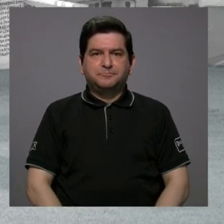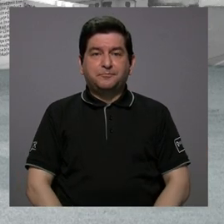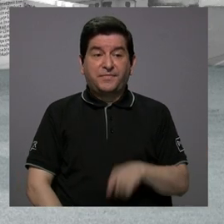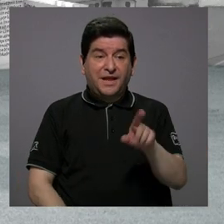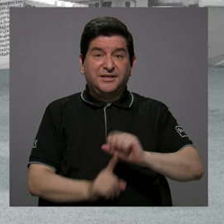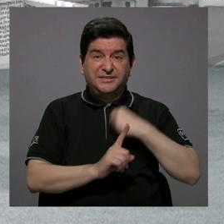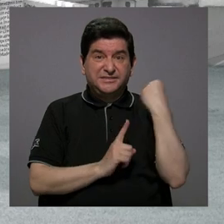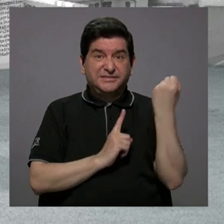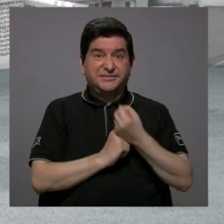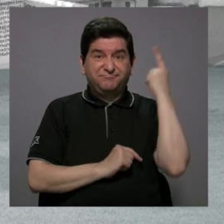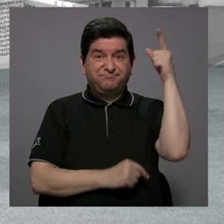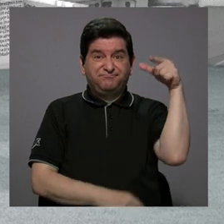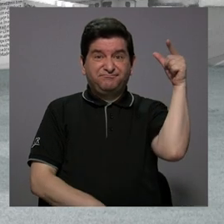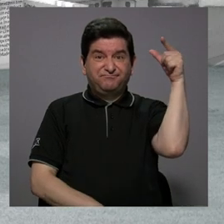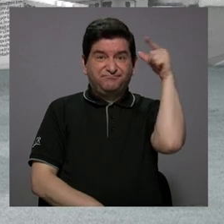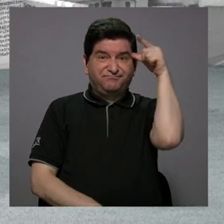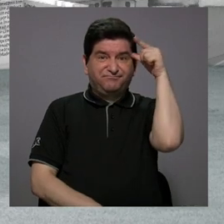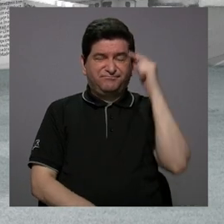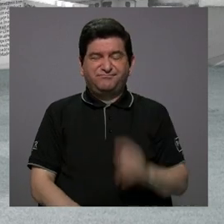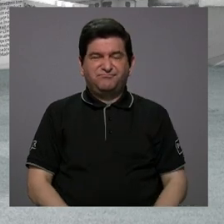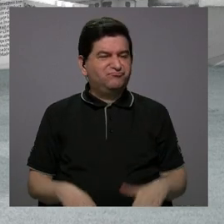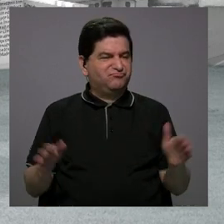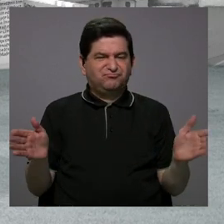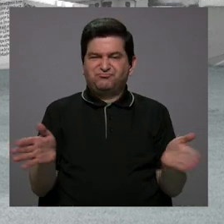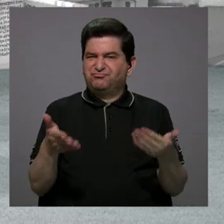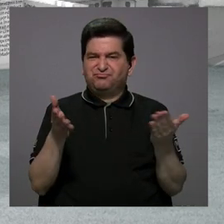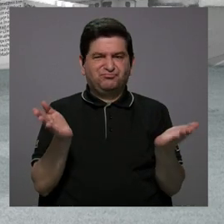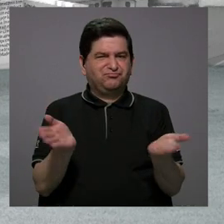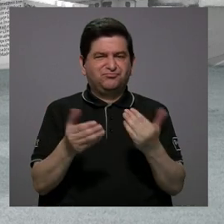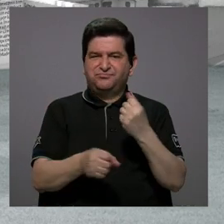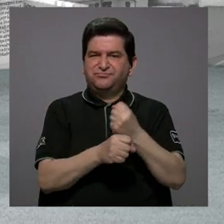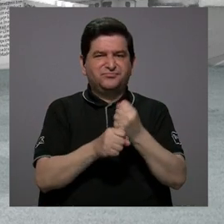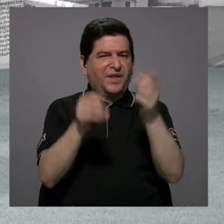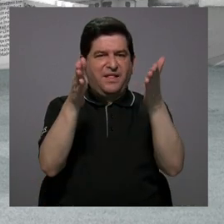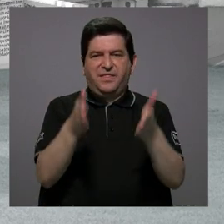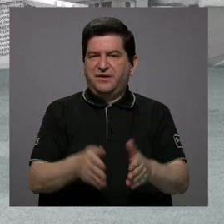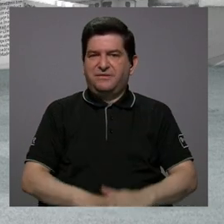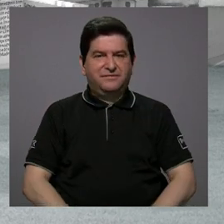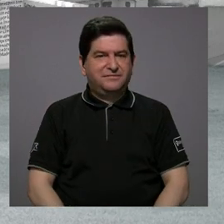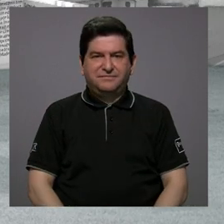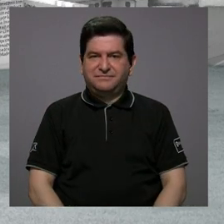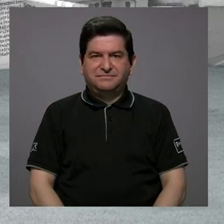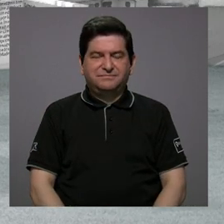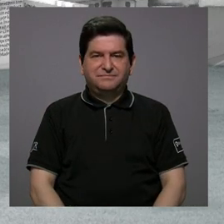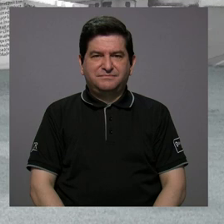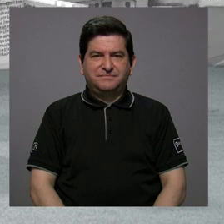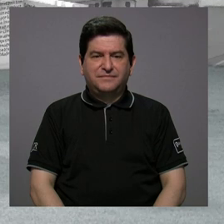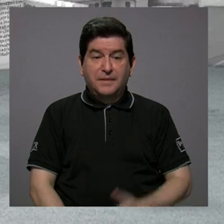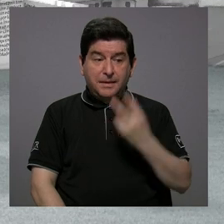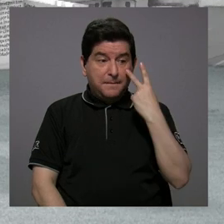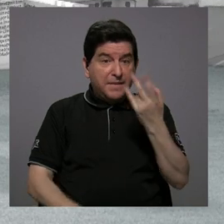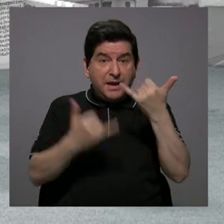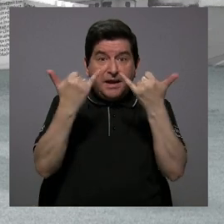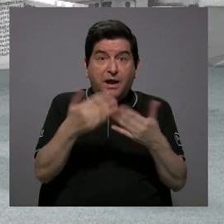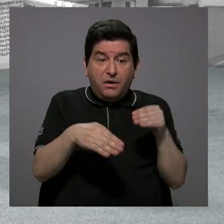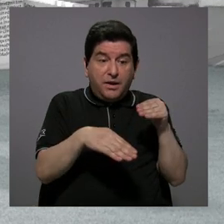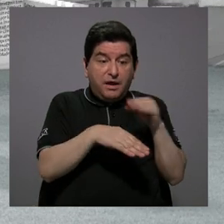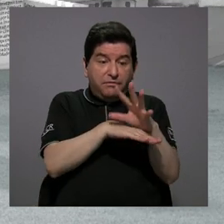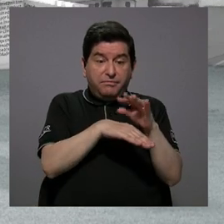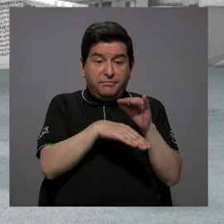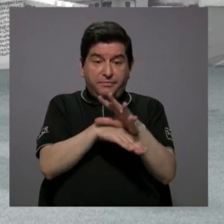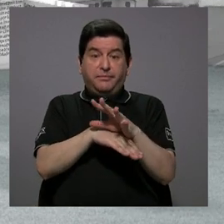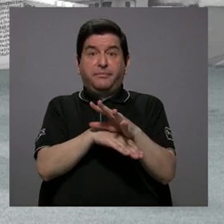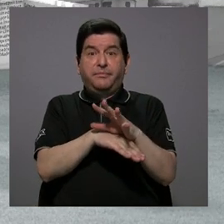evidentemente, desmotiva al personal, ¿verdad? Y estamos viendo efectos